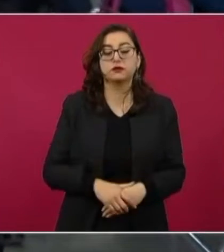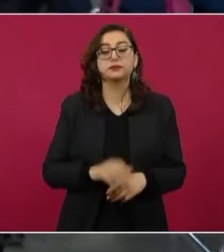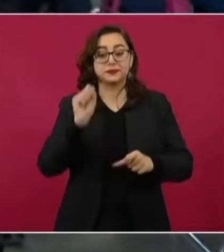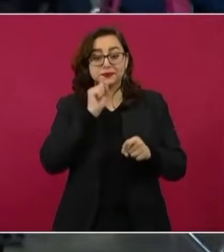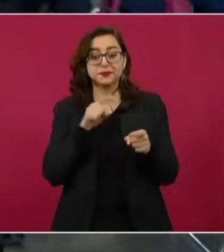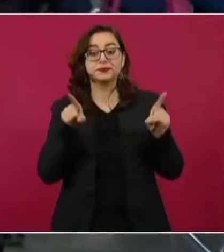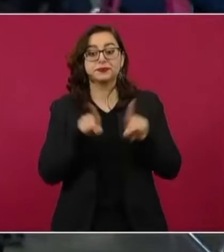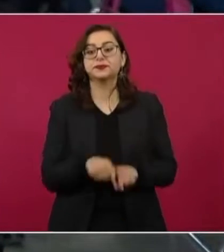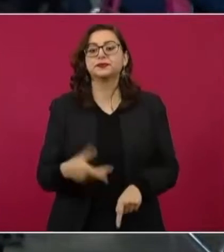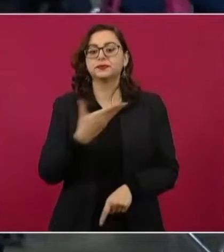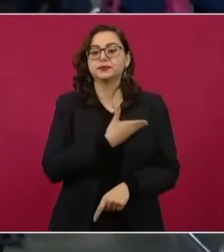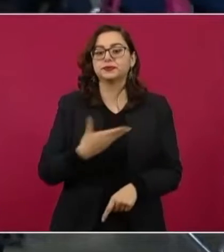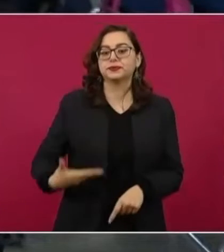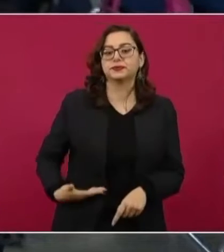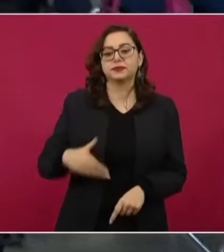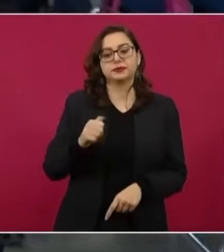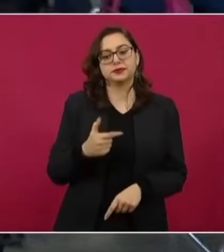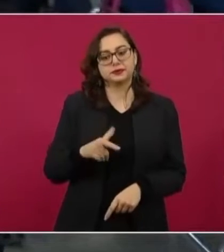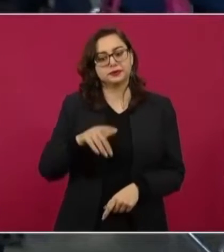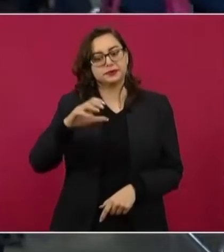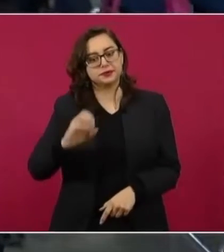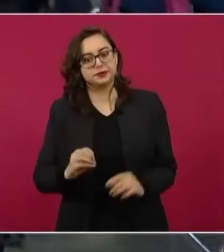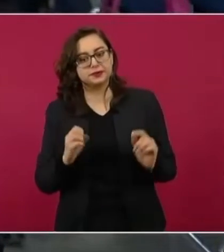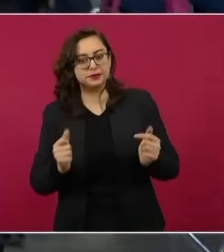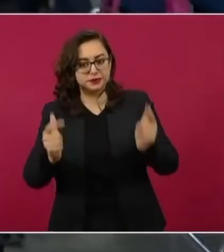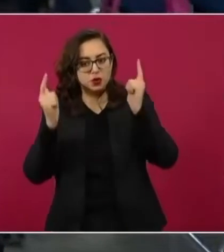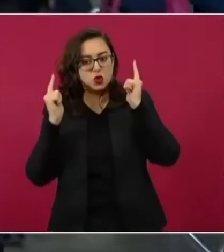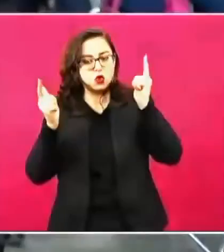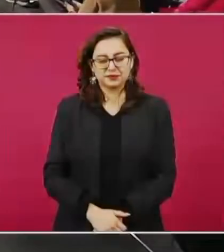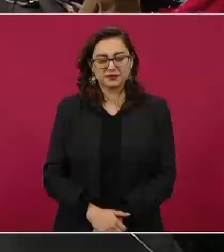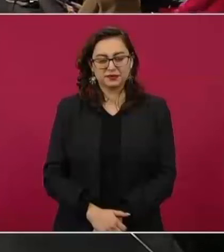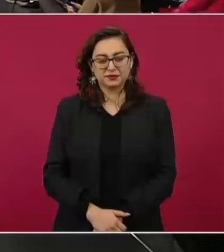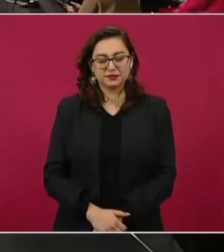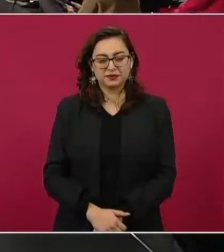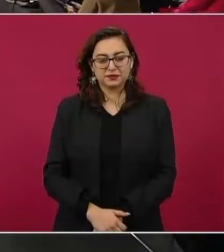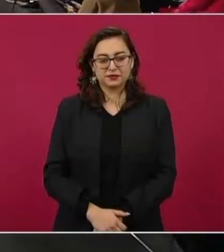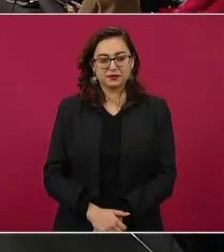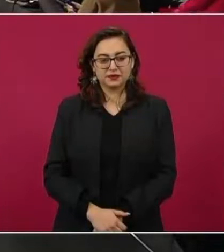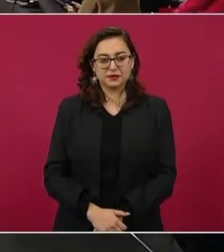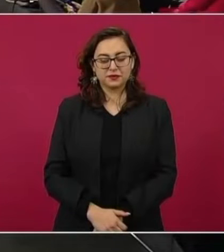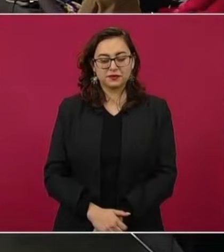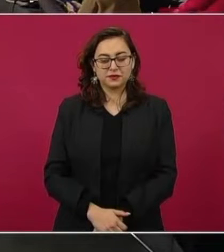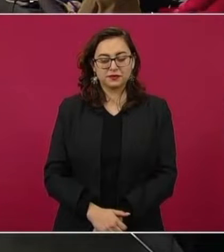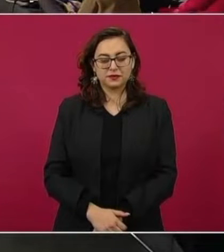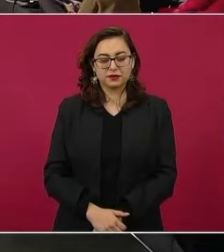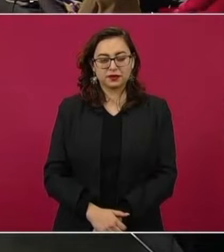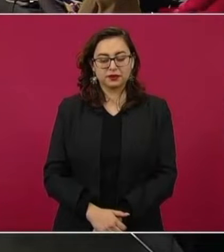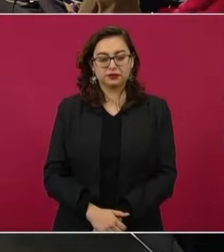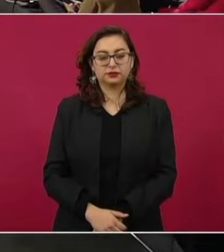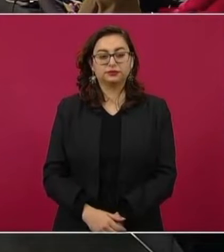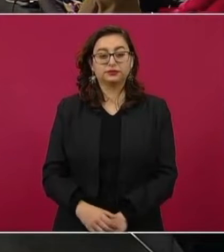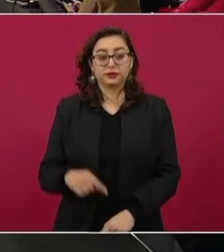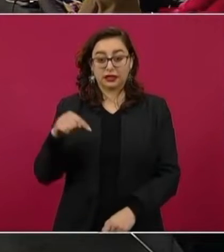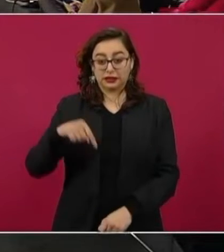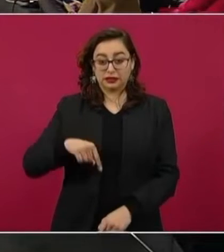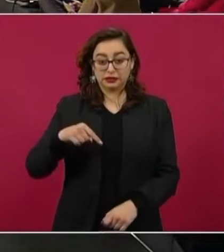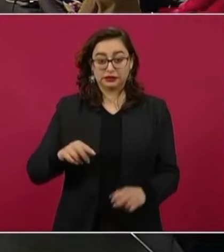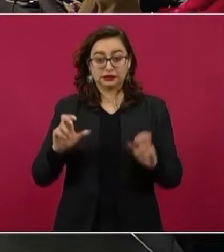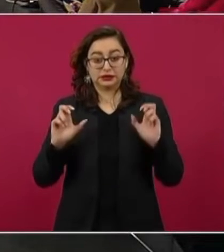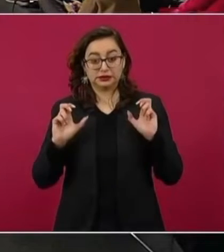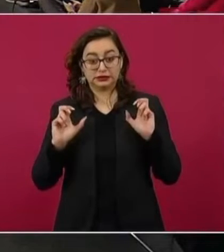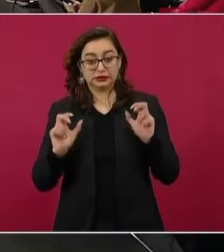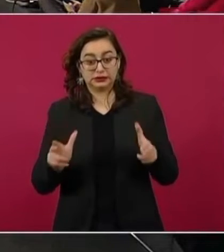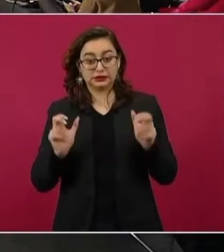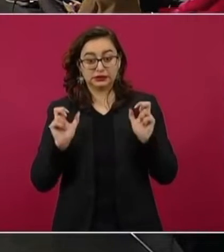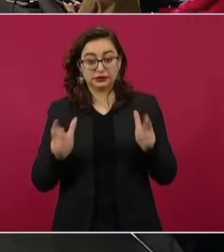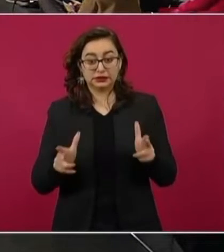al presidente de la República todos los parabienes desde Puebla. Enviamos un abrazo muy